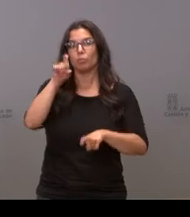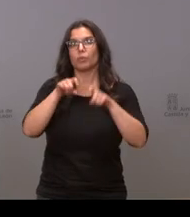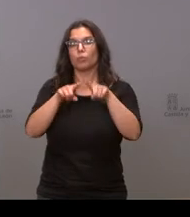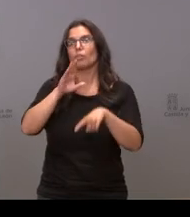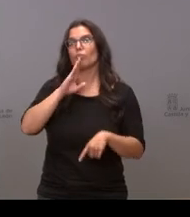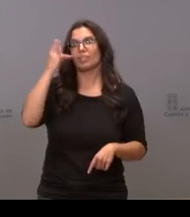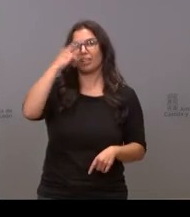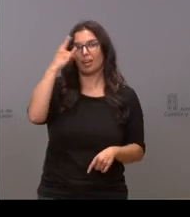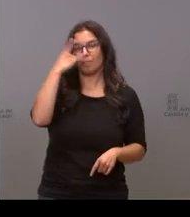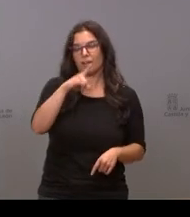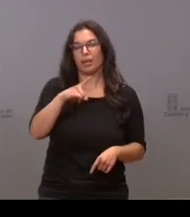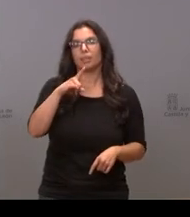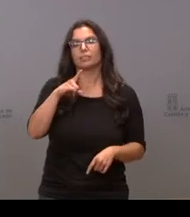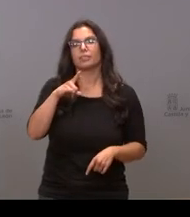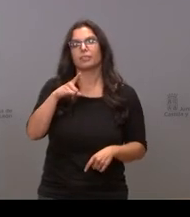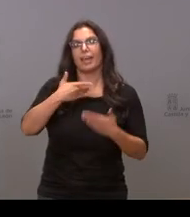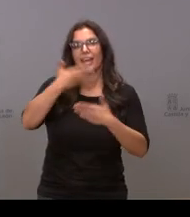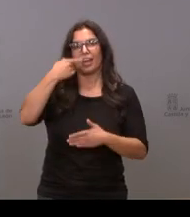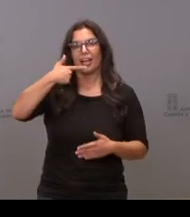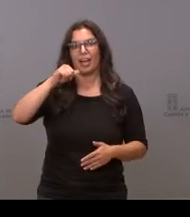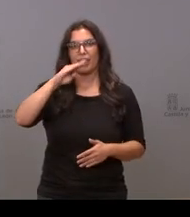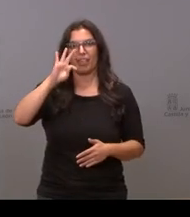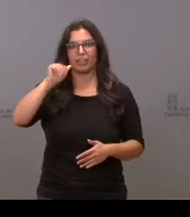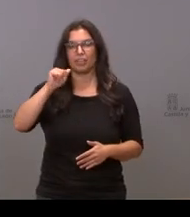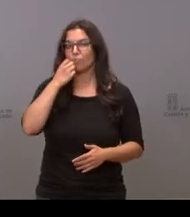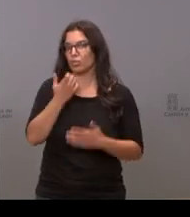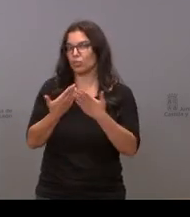Salamanca con Belén Hernández de La Gaceta buenos días